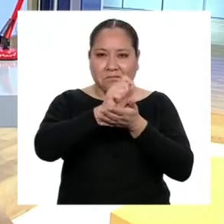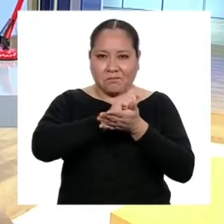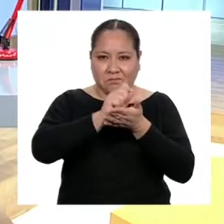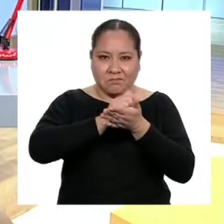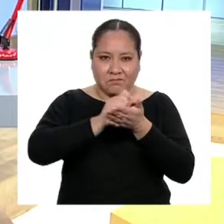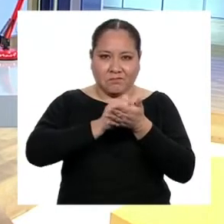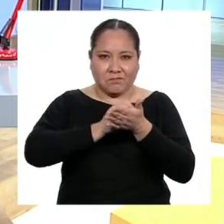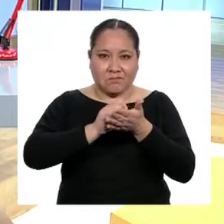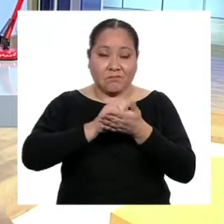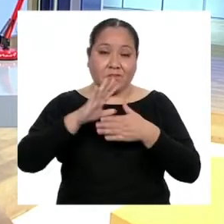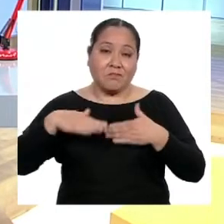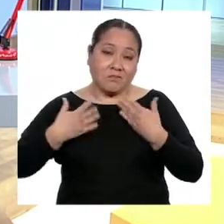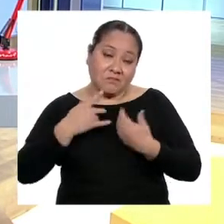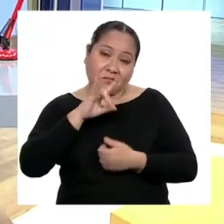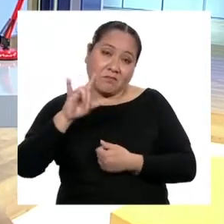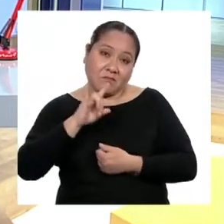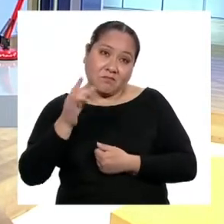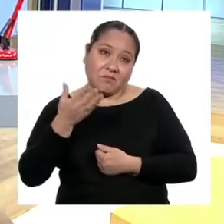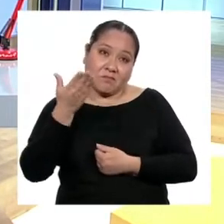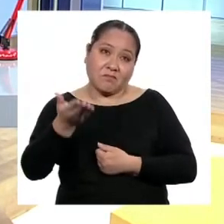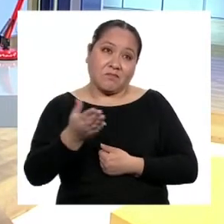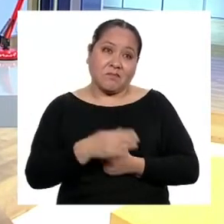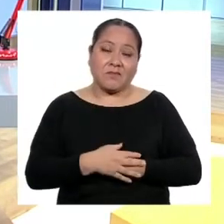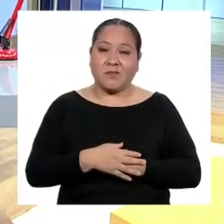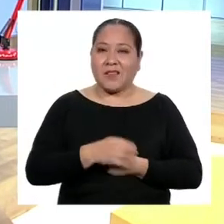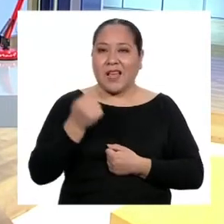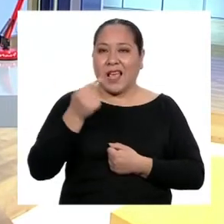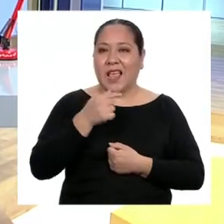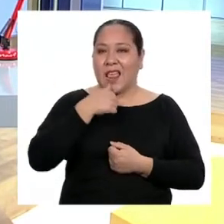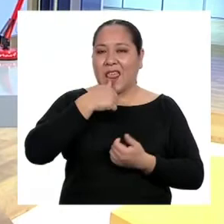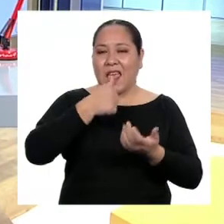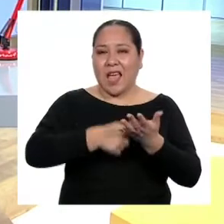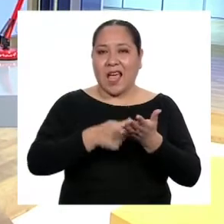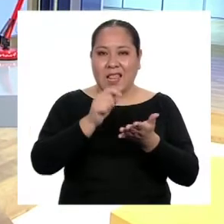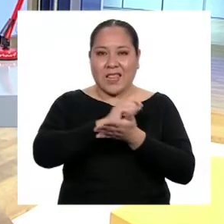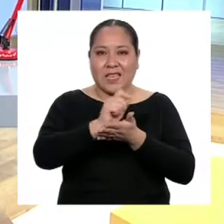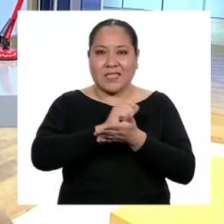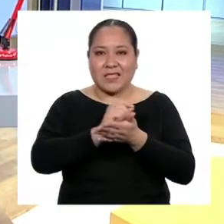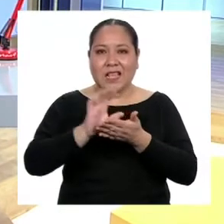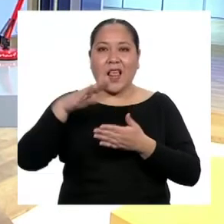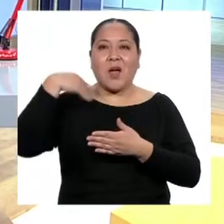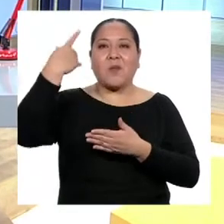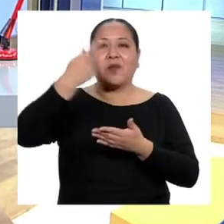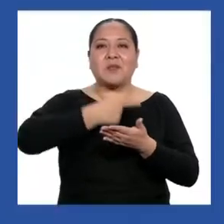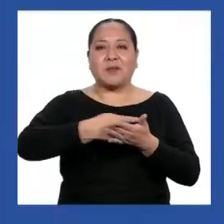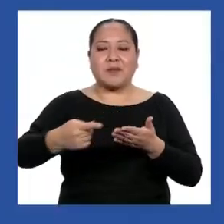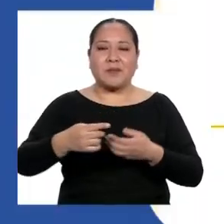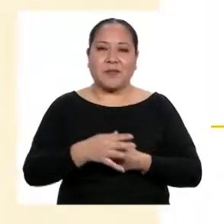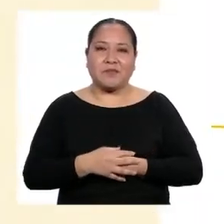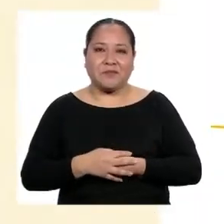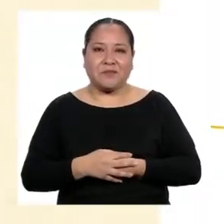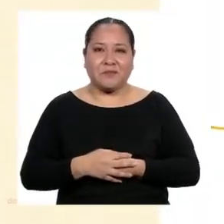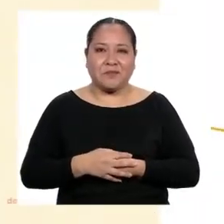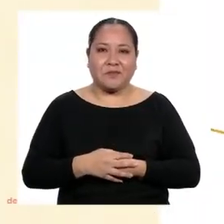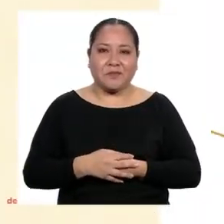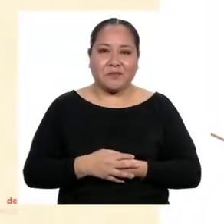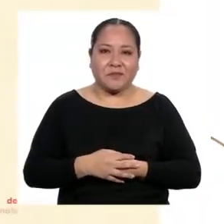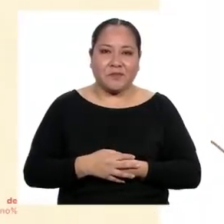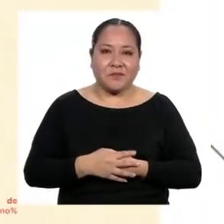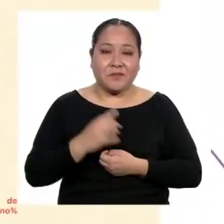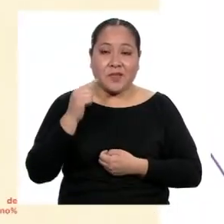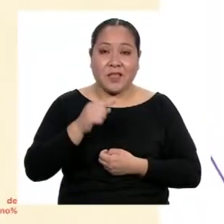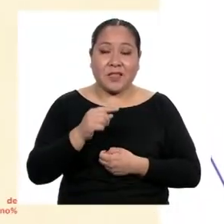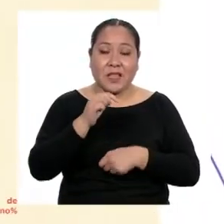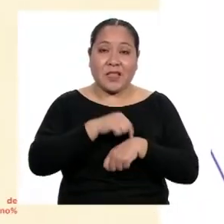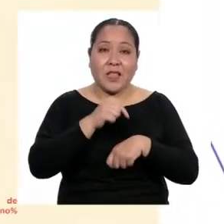para que puedan usarlas en la carta que vamos a redactar la próxima semana. Durante la